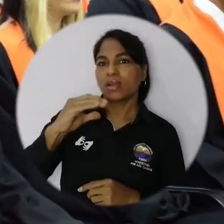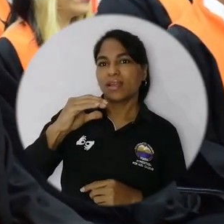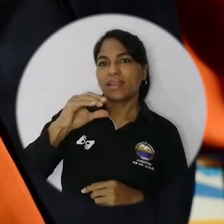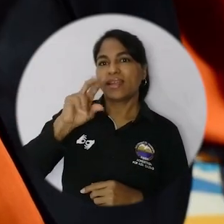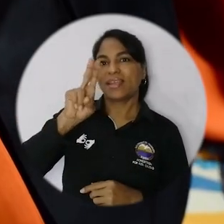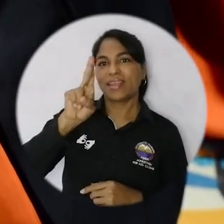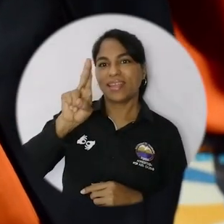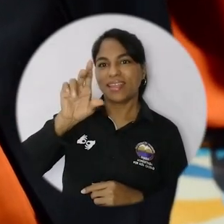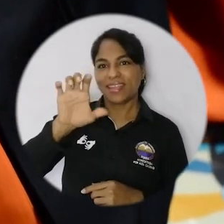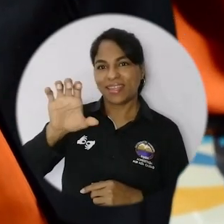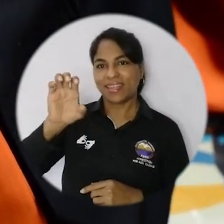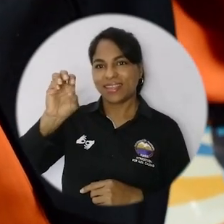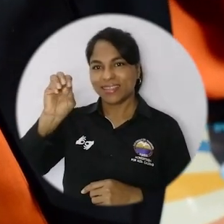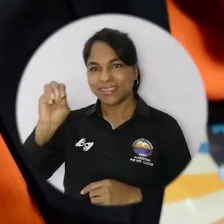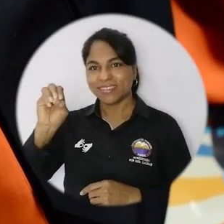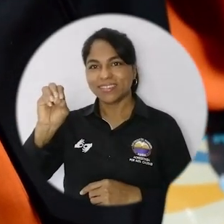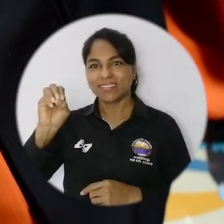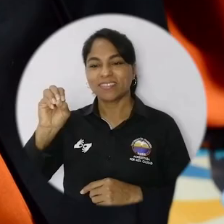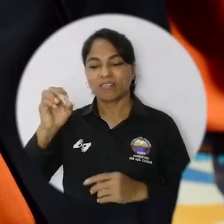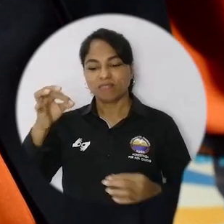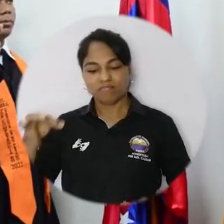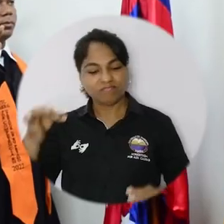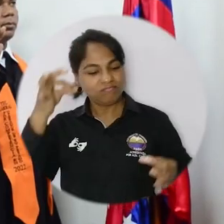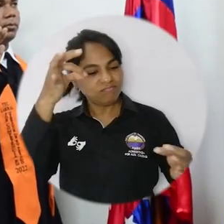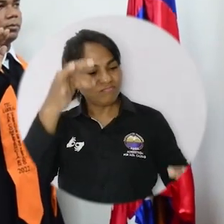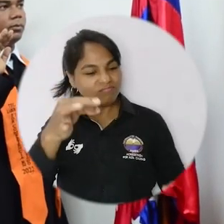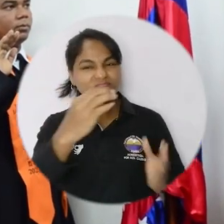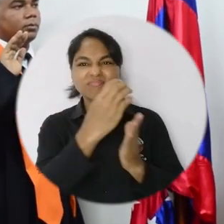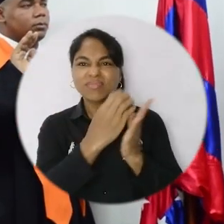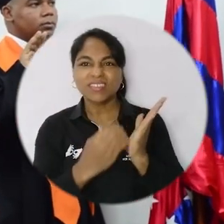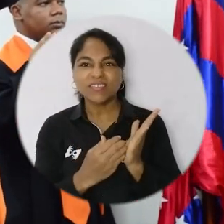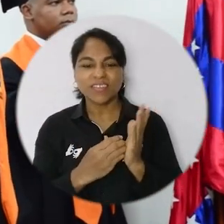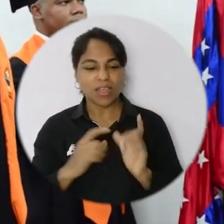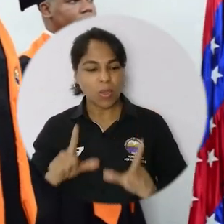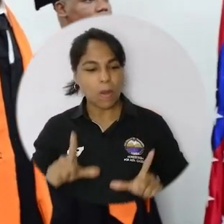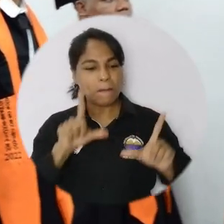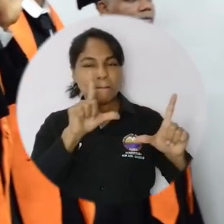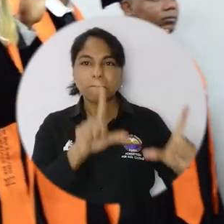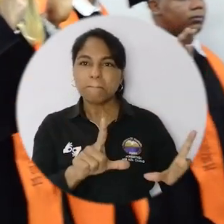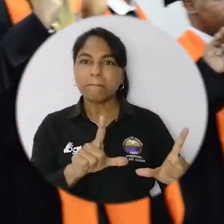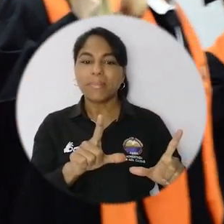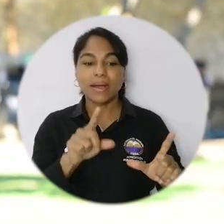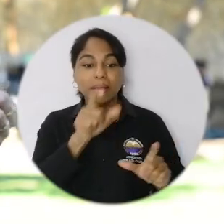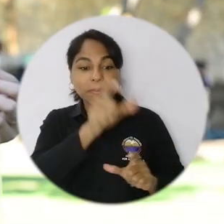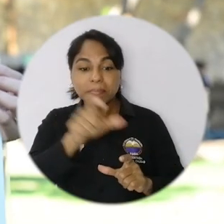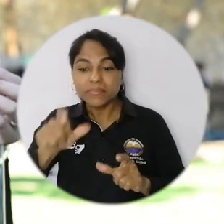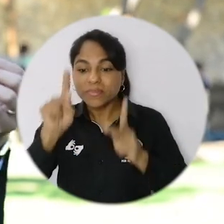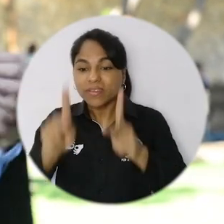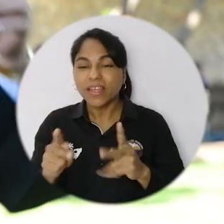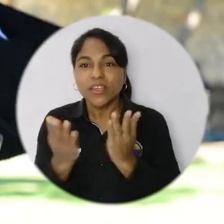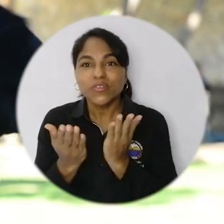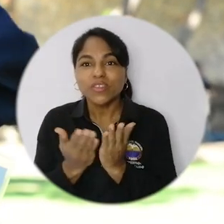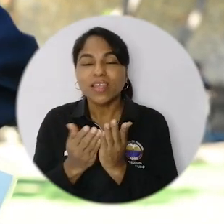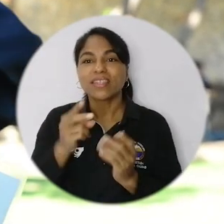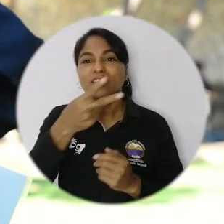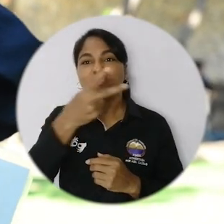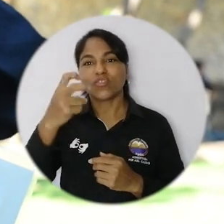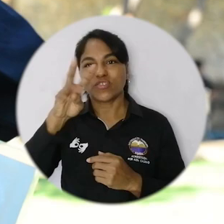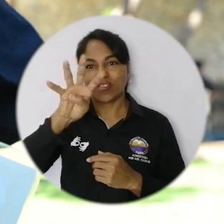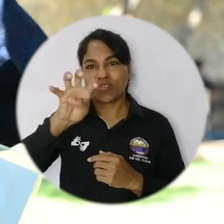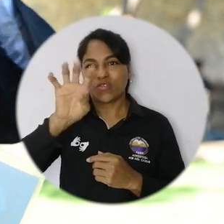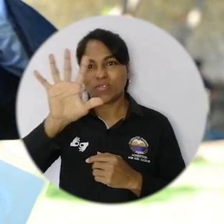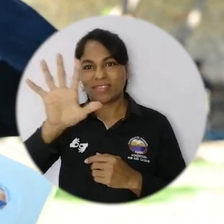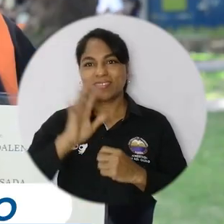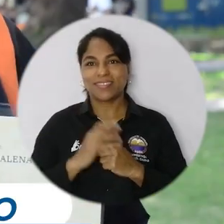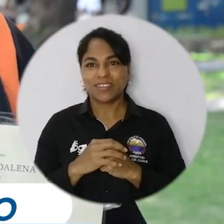Educación y las Oportunidades, creo, tituló y certificó a 295 estudiantes. ¡Muy emoción! ¡Mire, ya se me están saliendo las